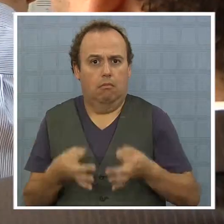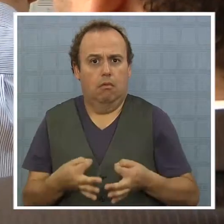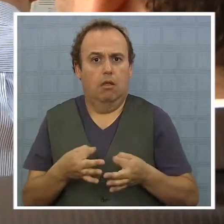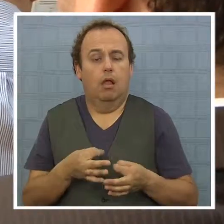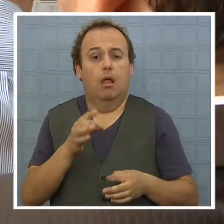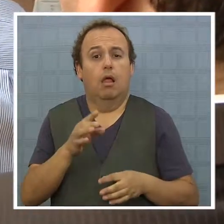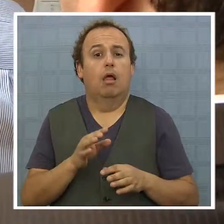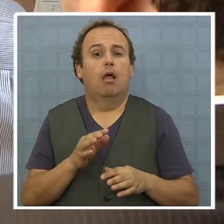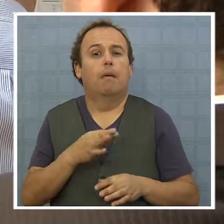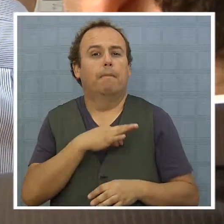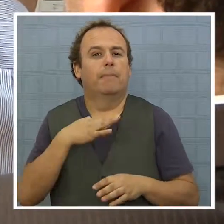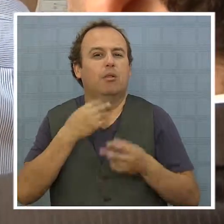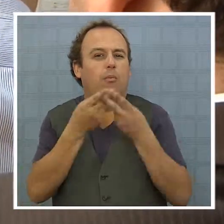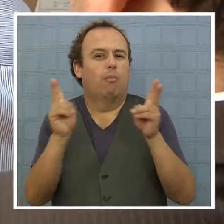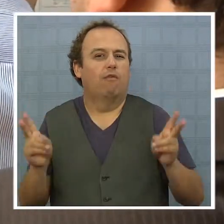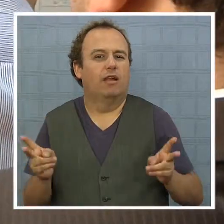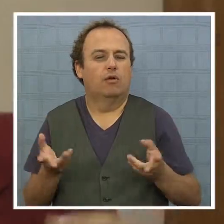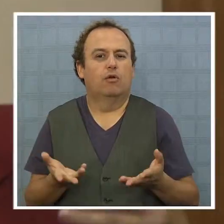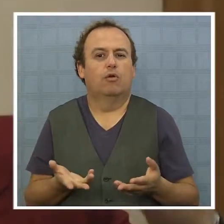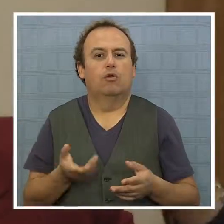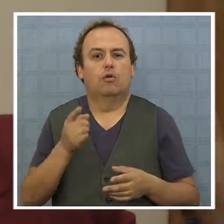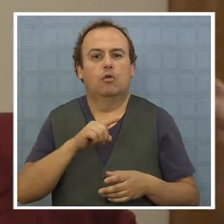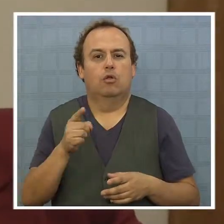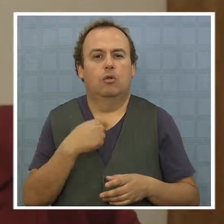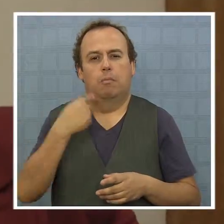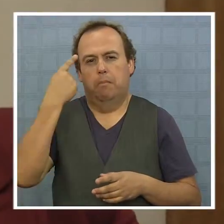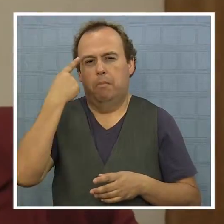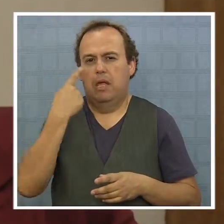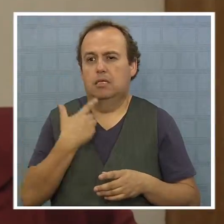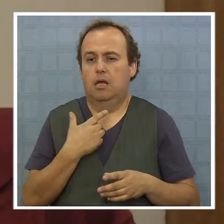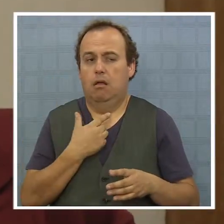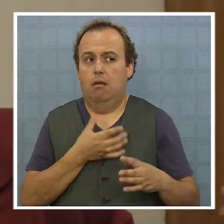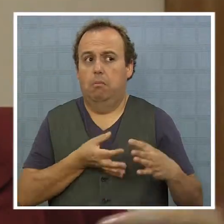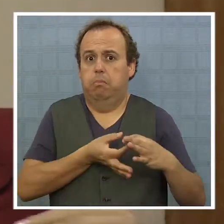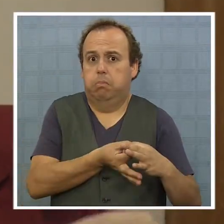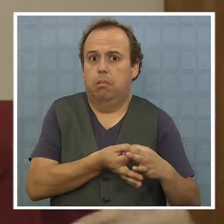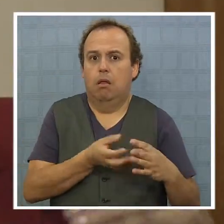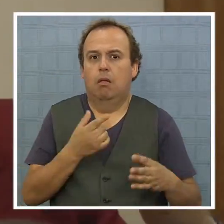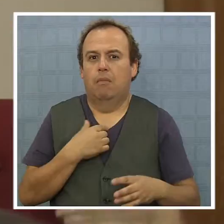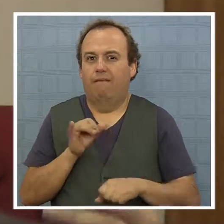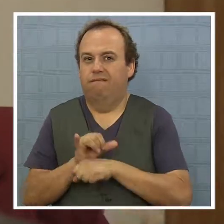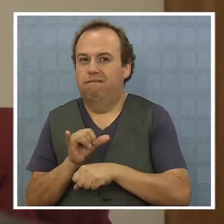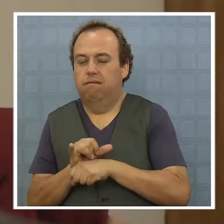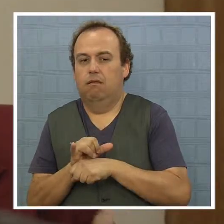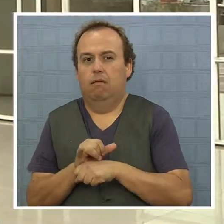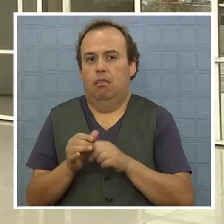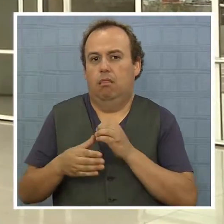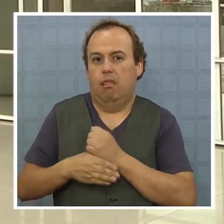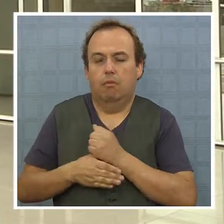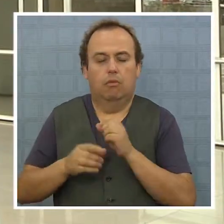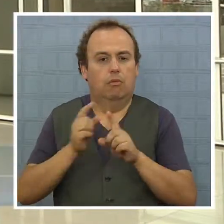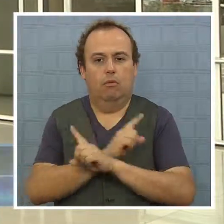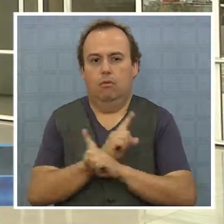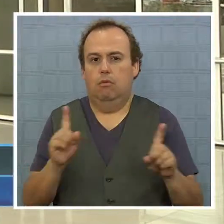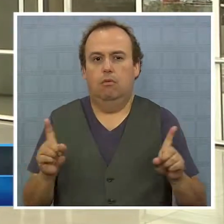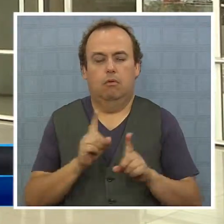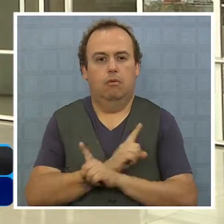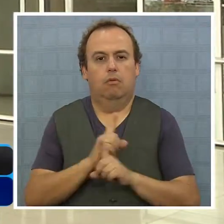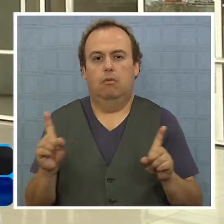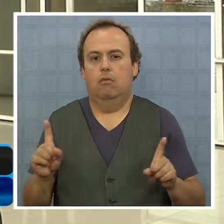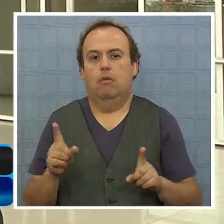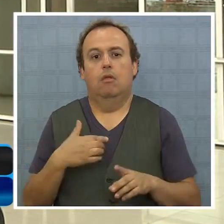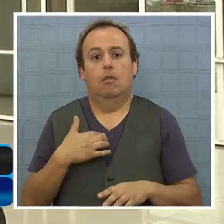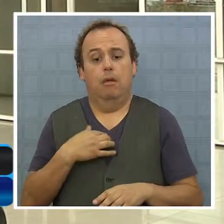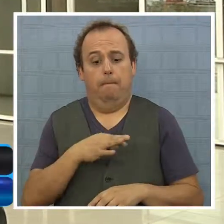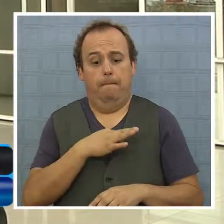Público no se va a prestar para ningún tipo de montaje. Y también hay que tener en consideración, y que dice